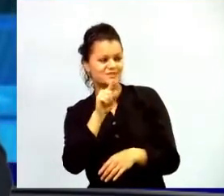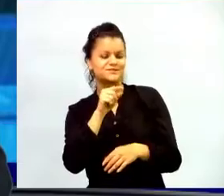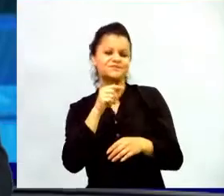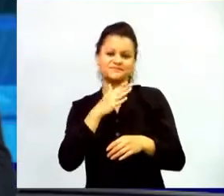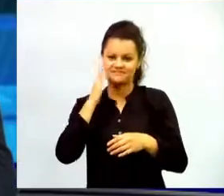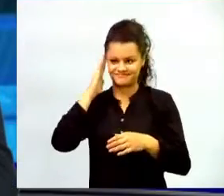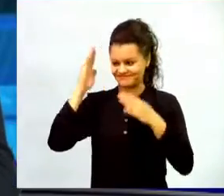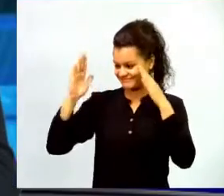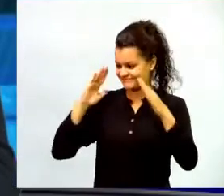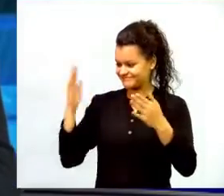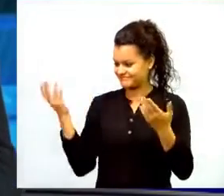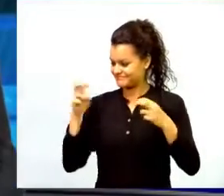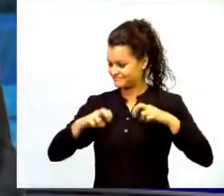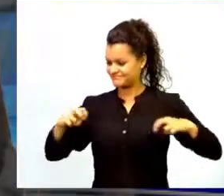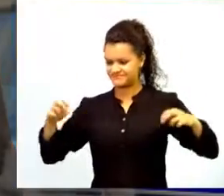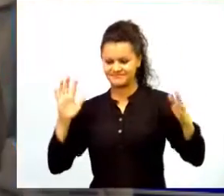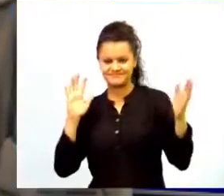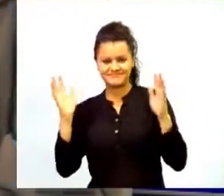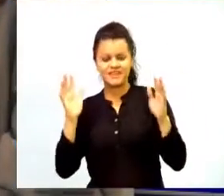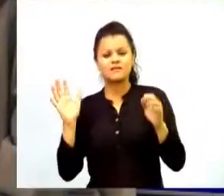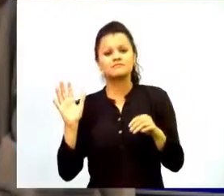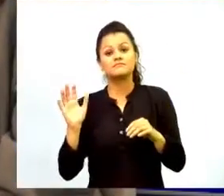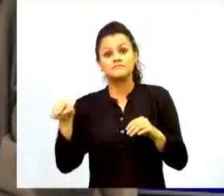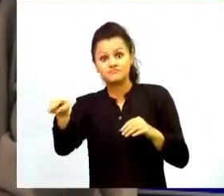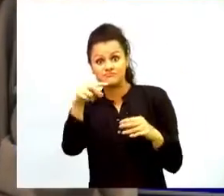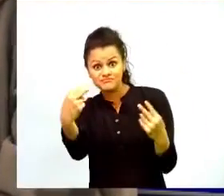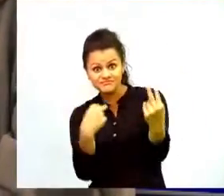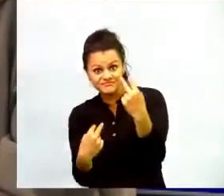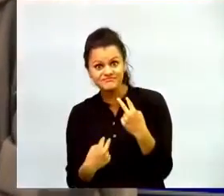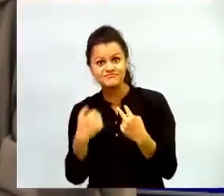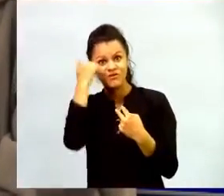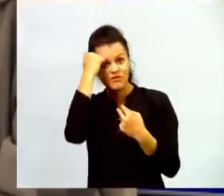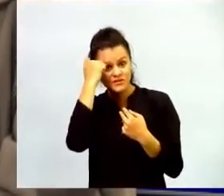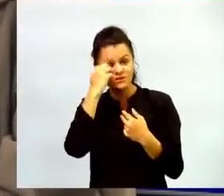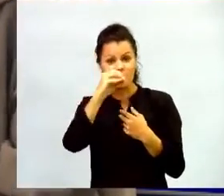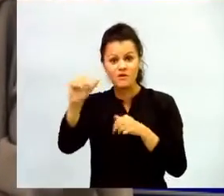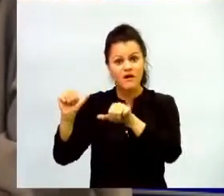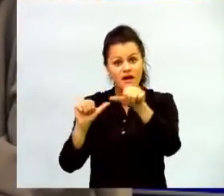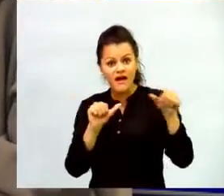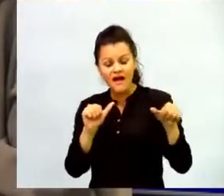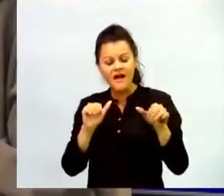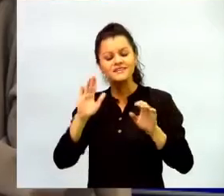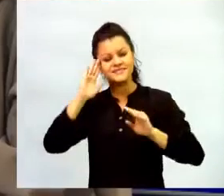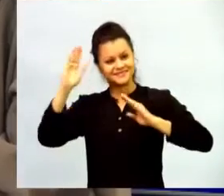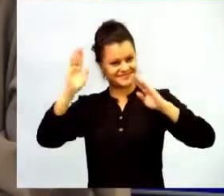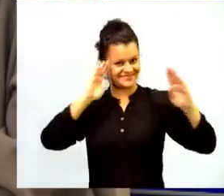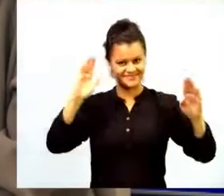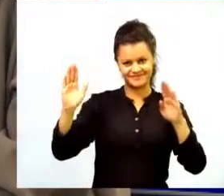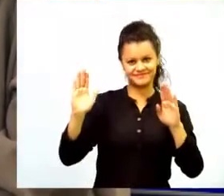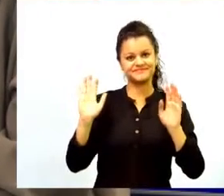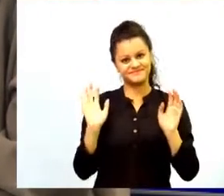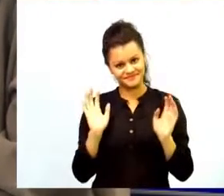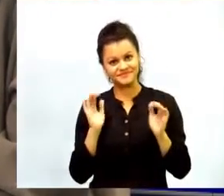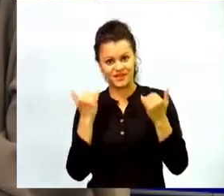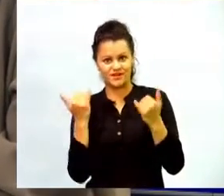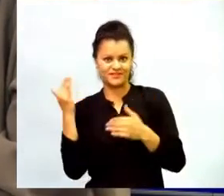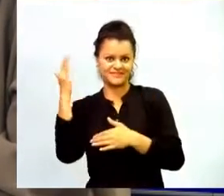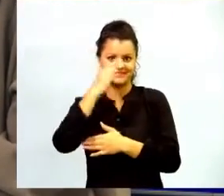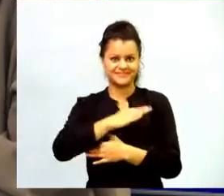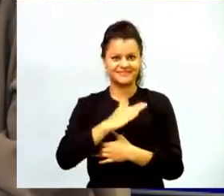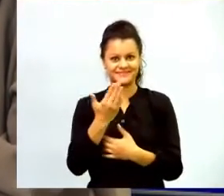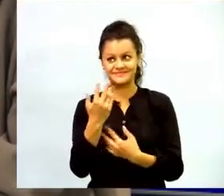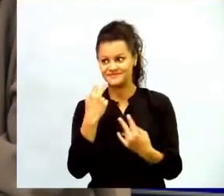este conversatorio y a todos los maestros y maestras que nos están viendo a través de este programa. PEGI es